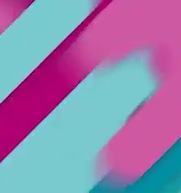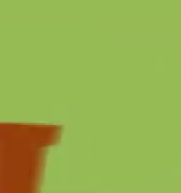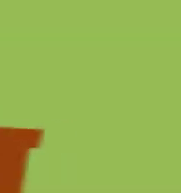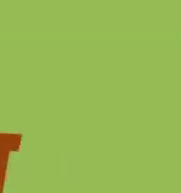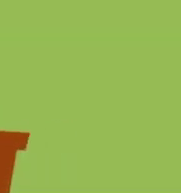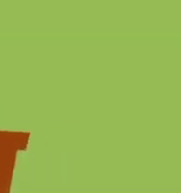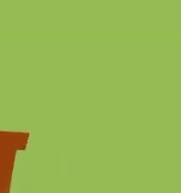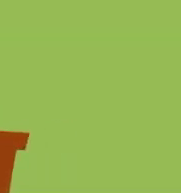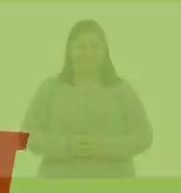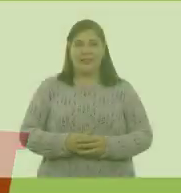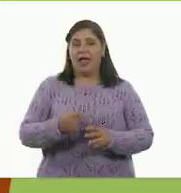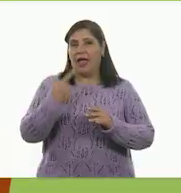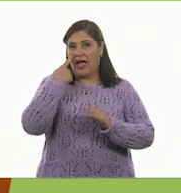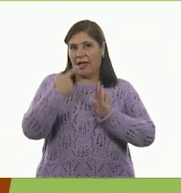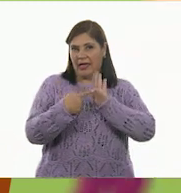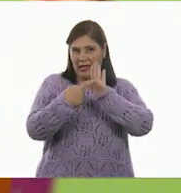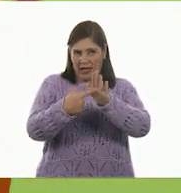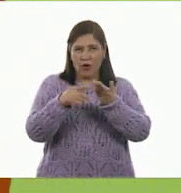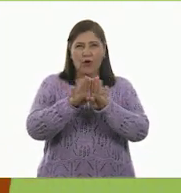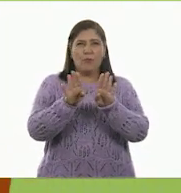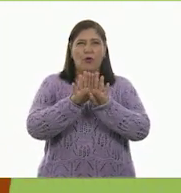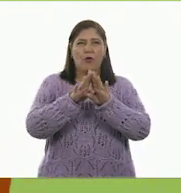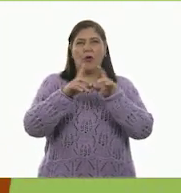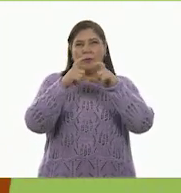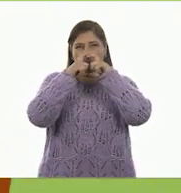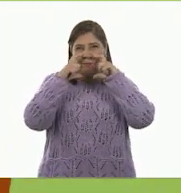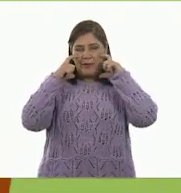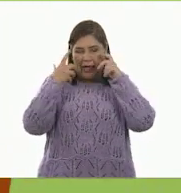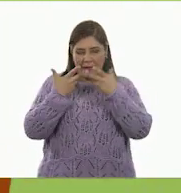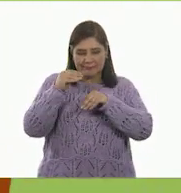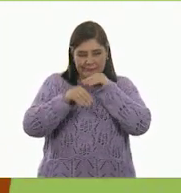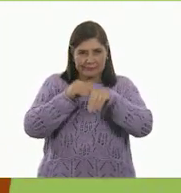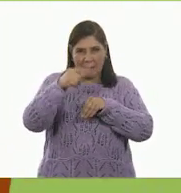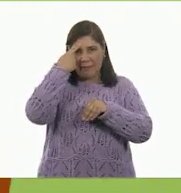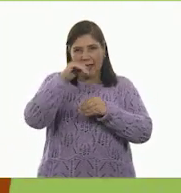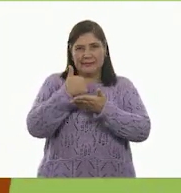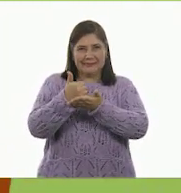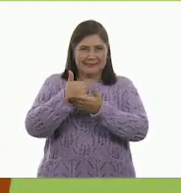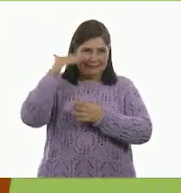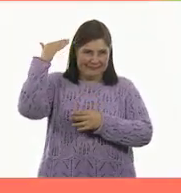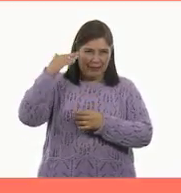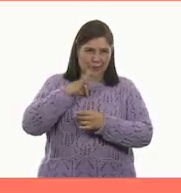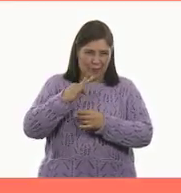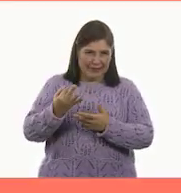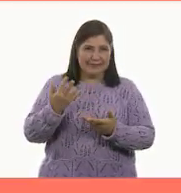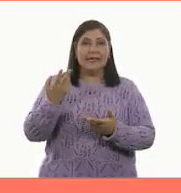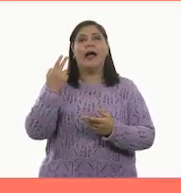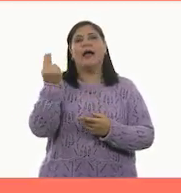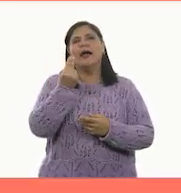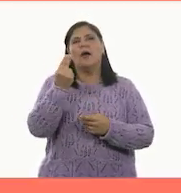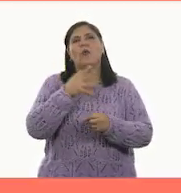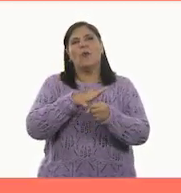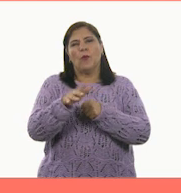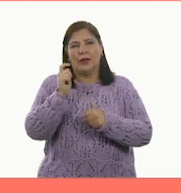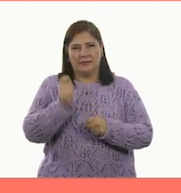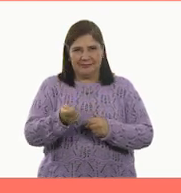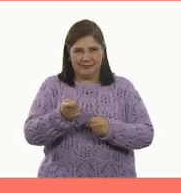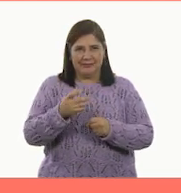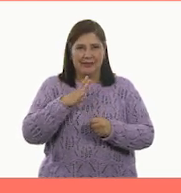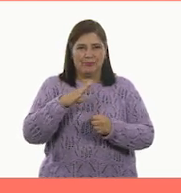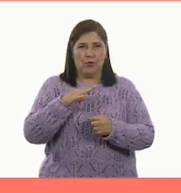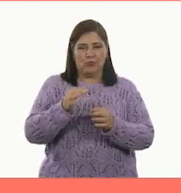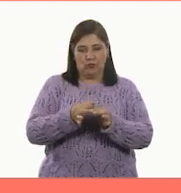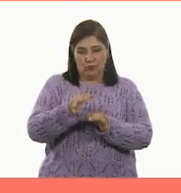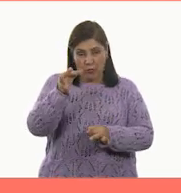Te enseñaremos cómo armar un cubrebocas con ayuda de un adulto. Necesitarás Un